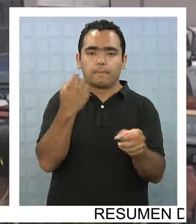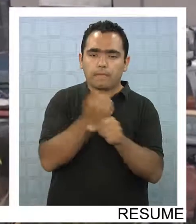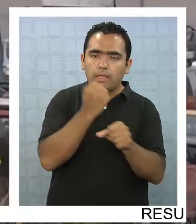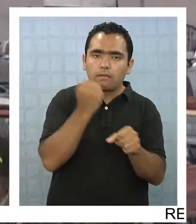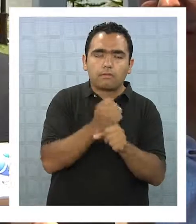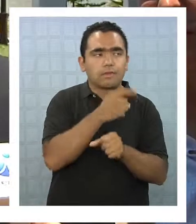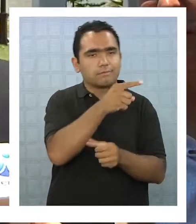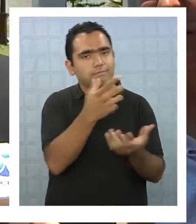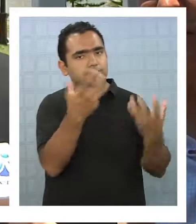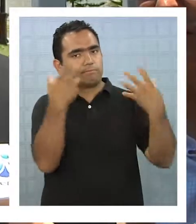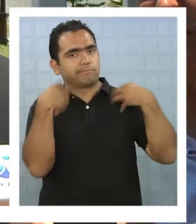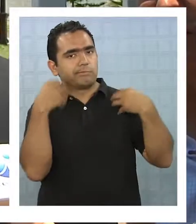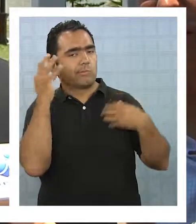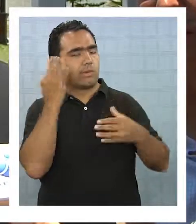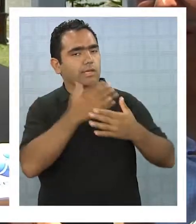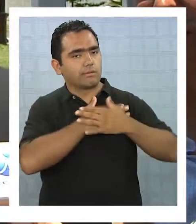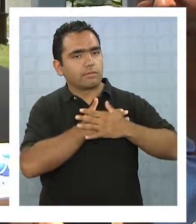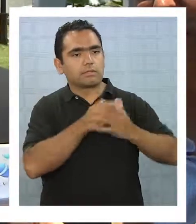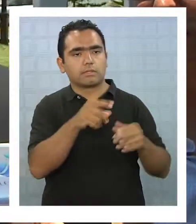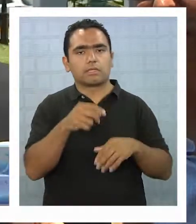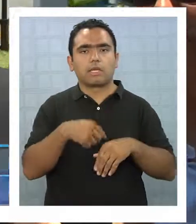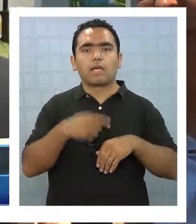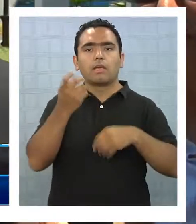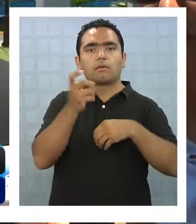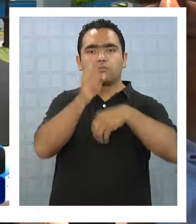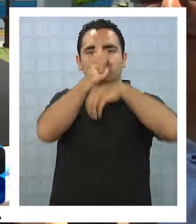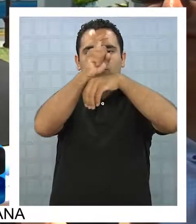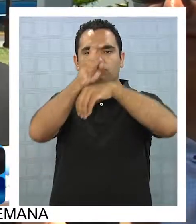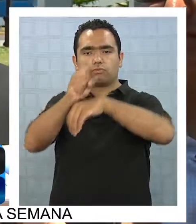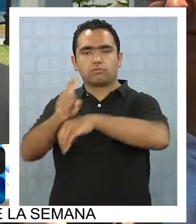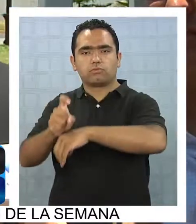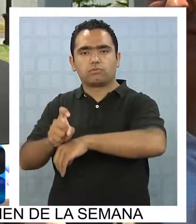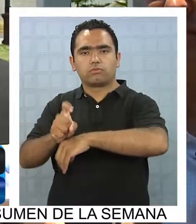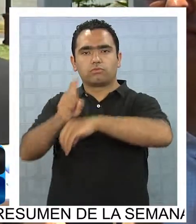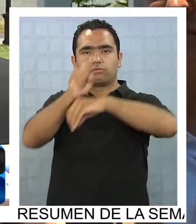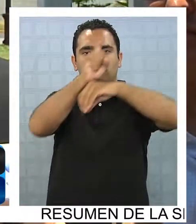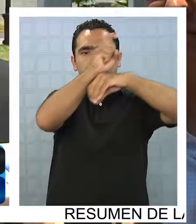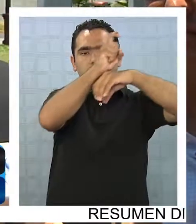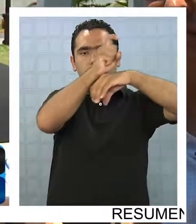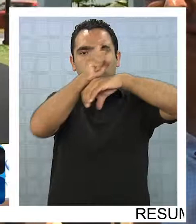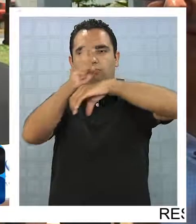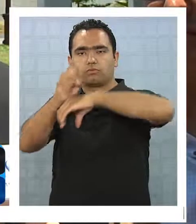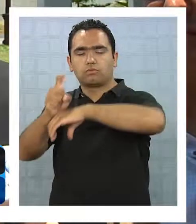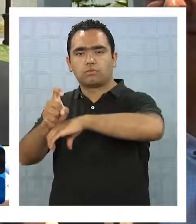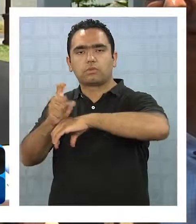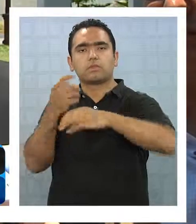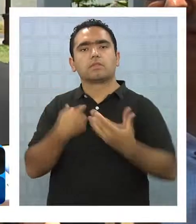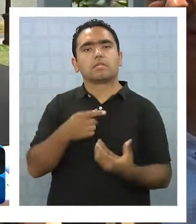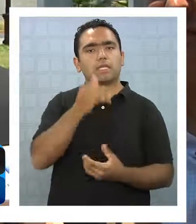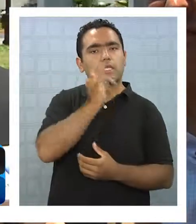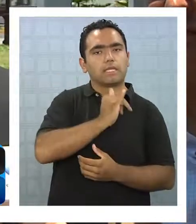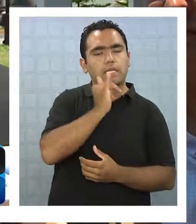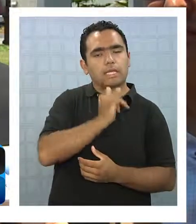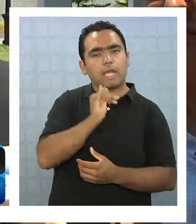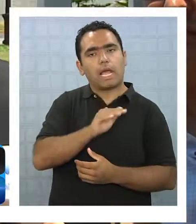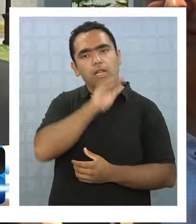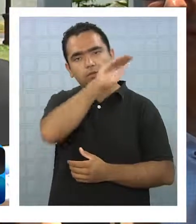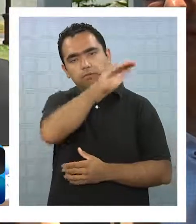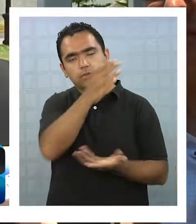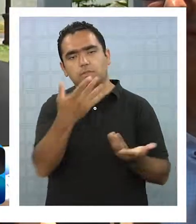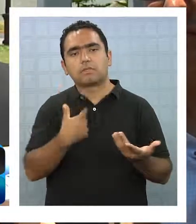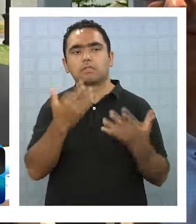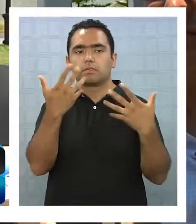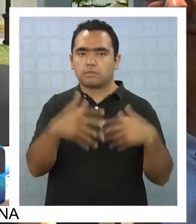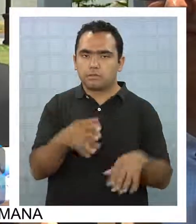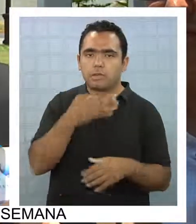Bachelet, que es el teleférico entre alto auspicio Iquique, teleférico que ya fue declarado de interés público por el